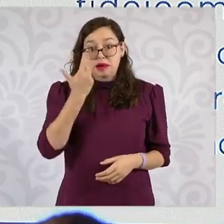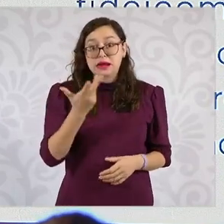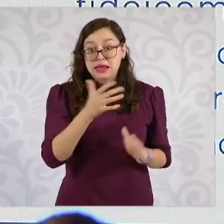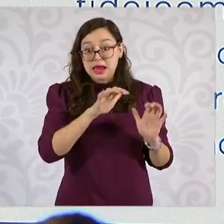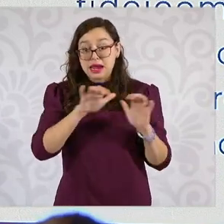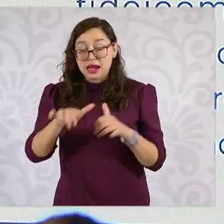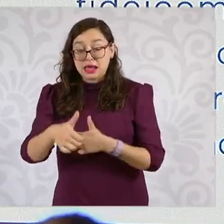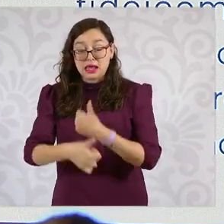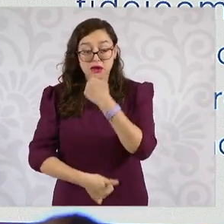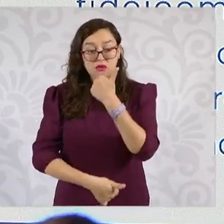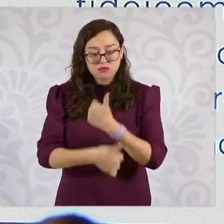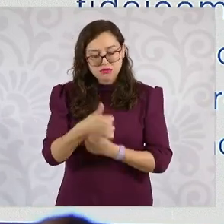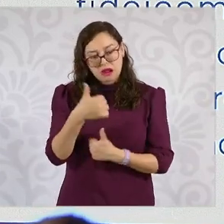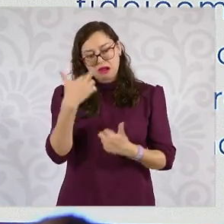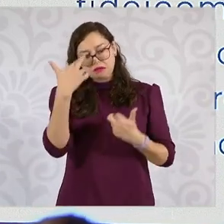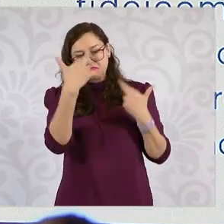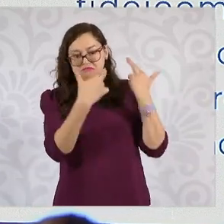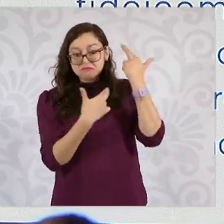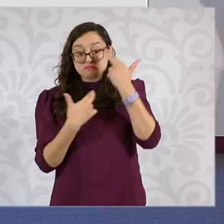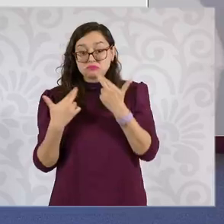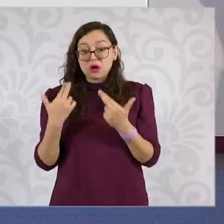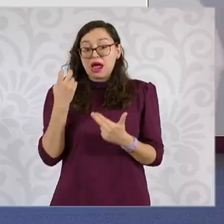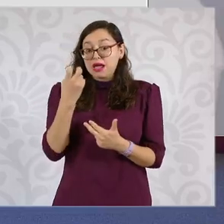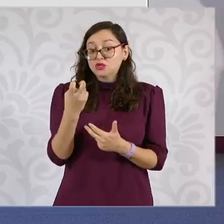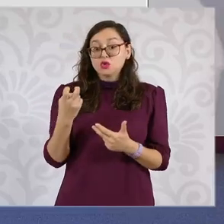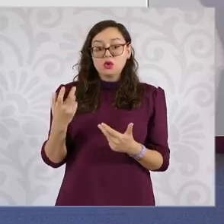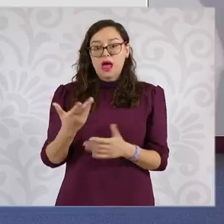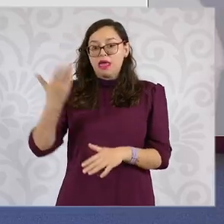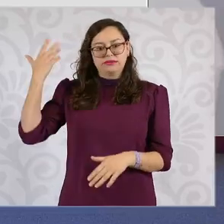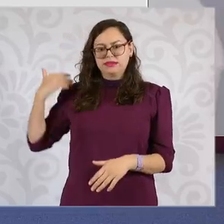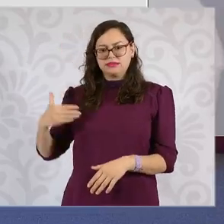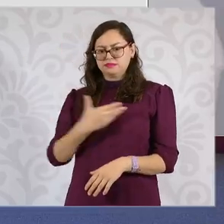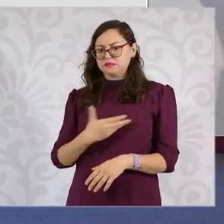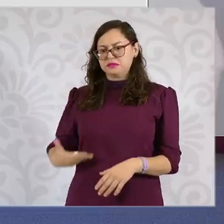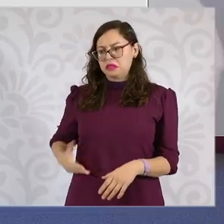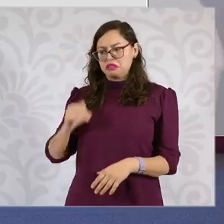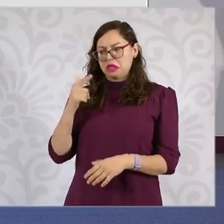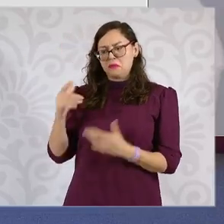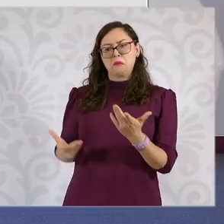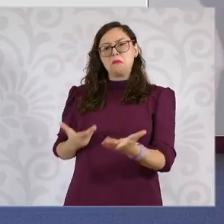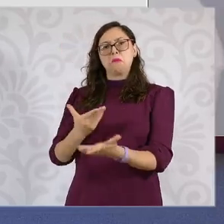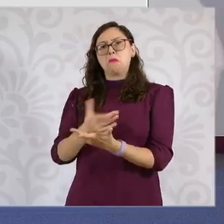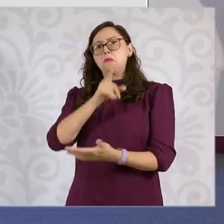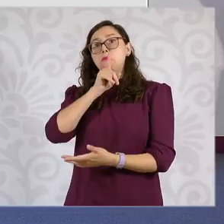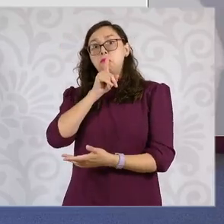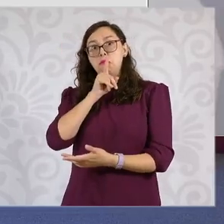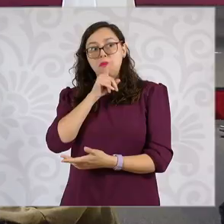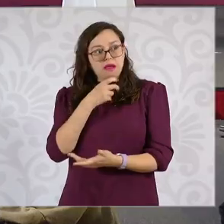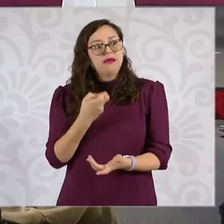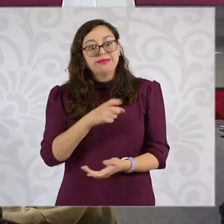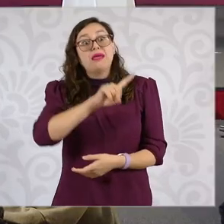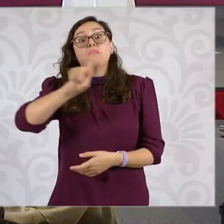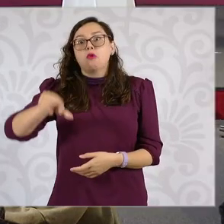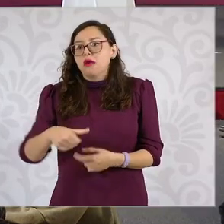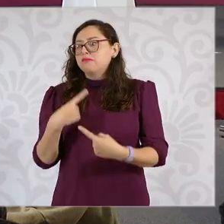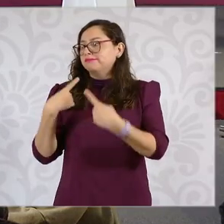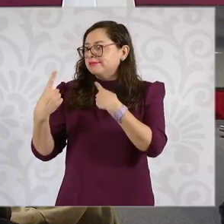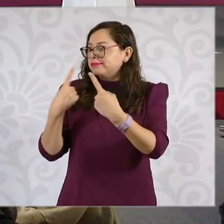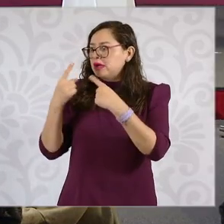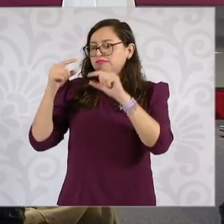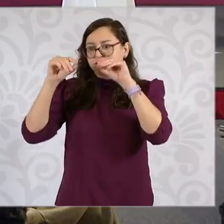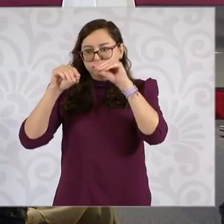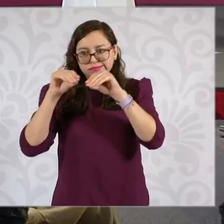inscribe en la convocatoria. Es decir, todo esto fue modificado de la propuesta original gracias a estos diálogos. Adelante.